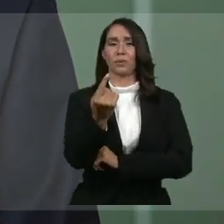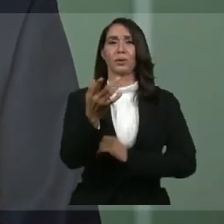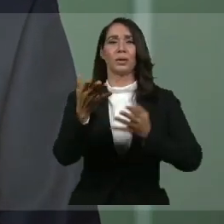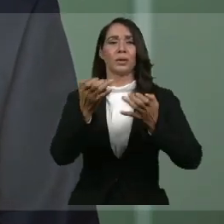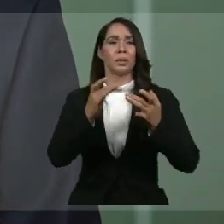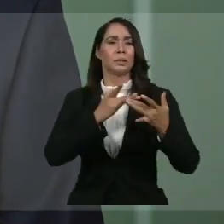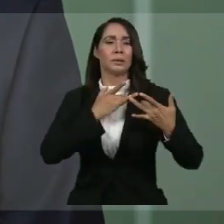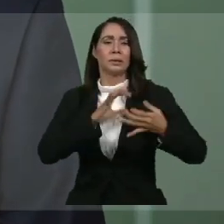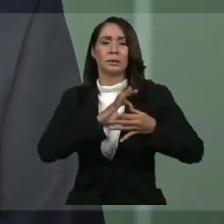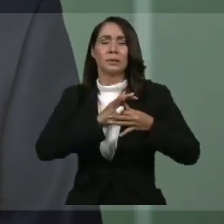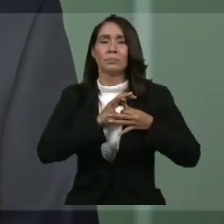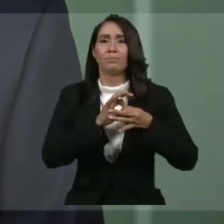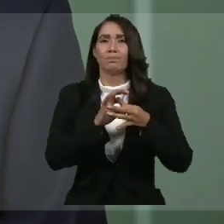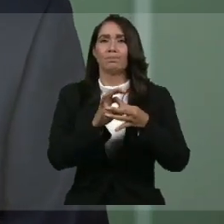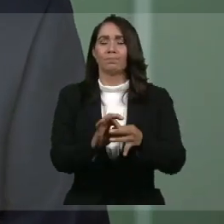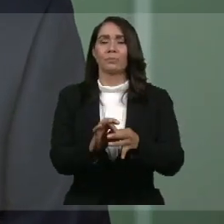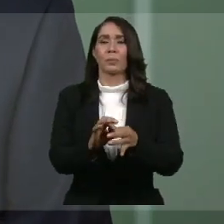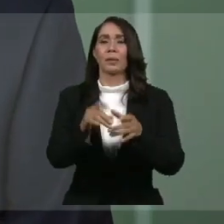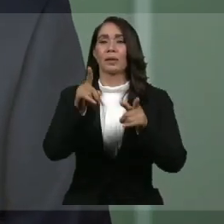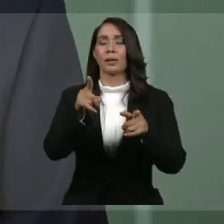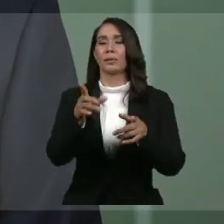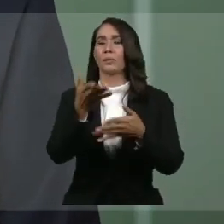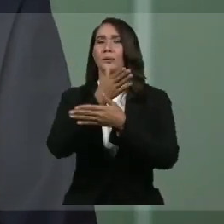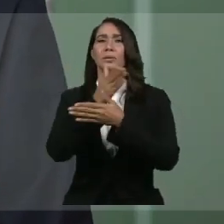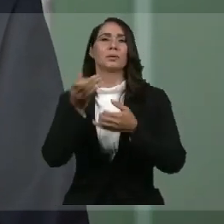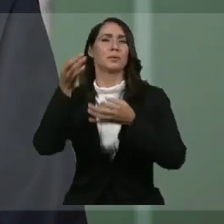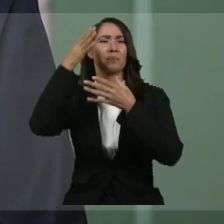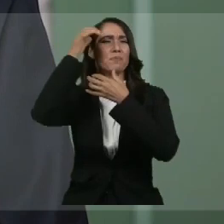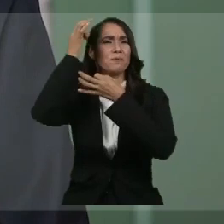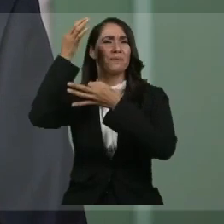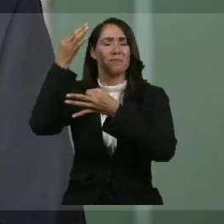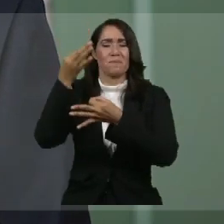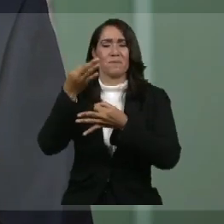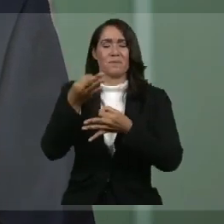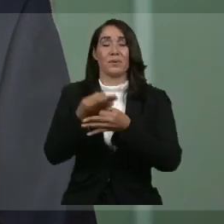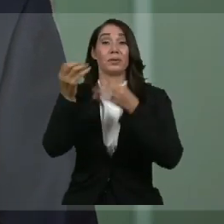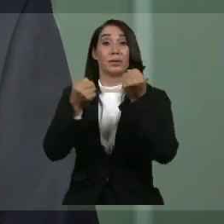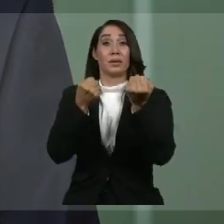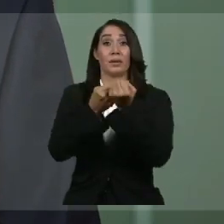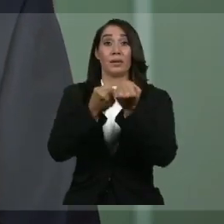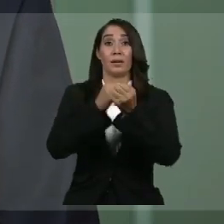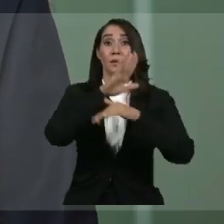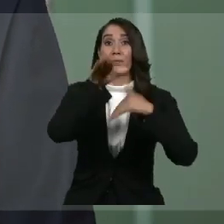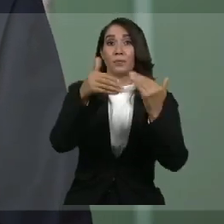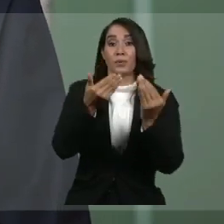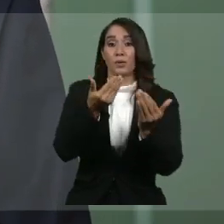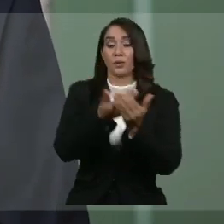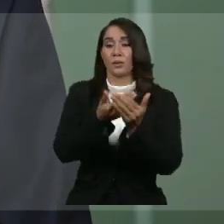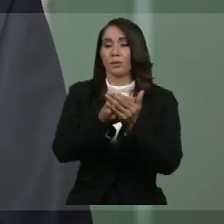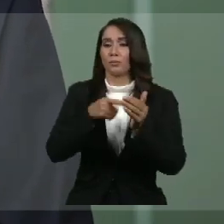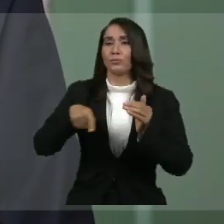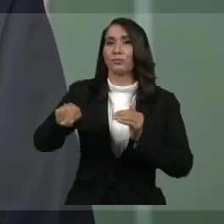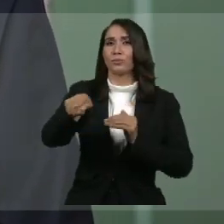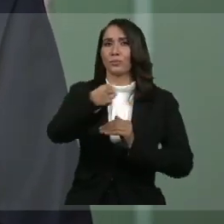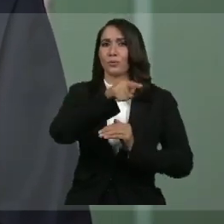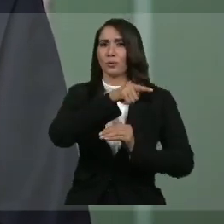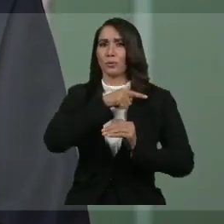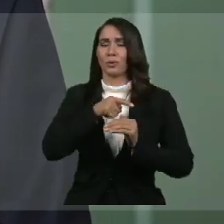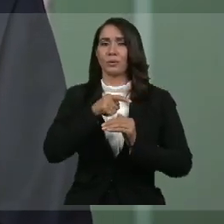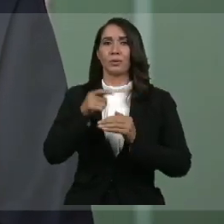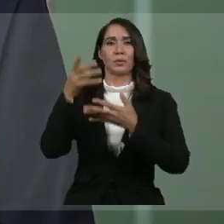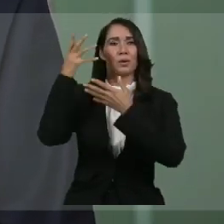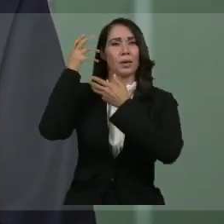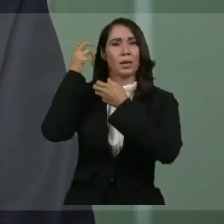hacer que se sintieran arropado por la fe y la solidaridad de todos nuestros compatriotas que